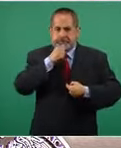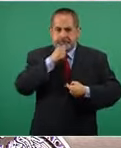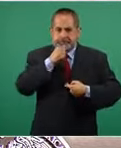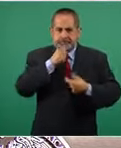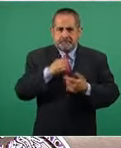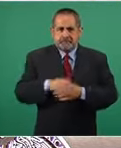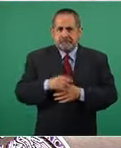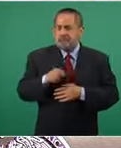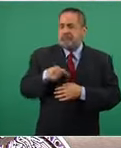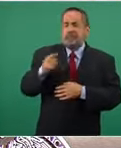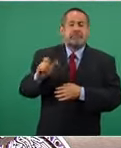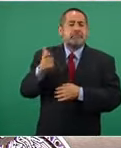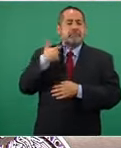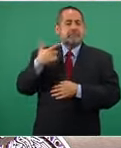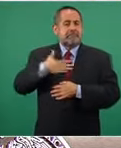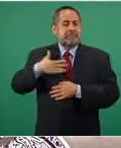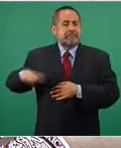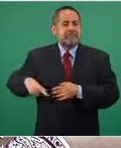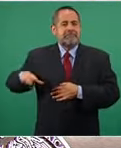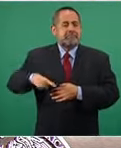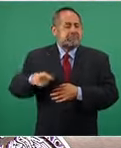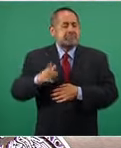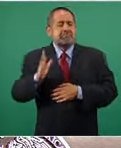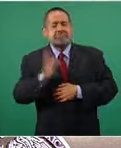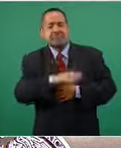no tenía vocación de hacerlo en el país.